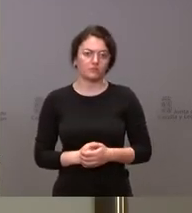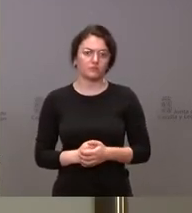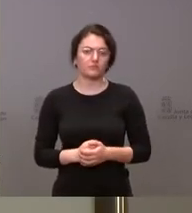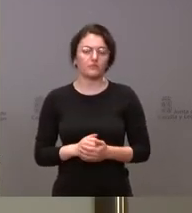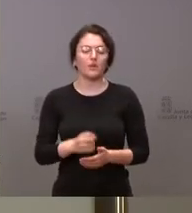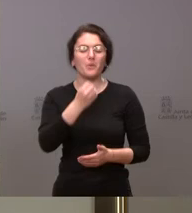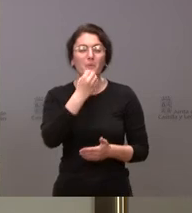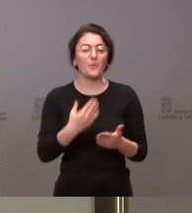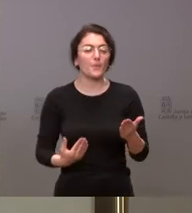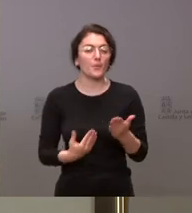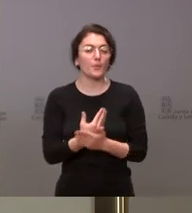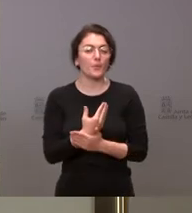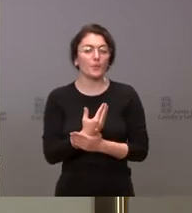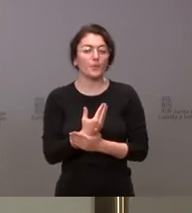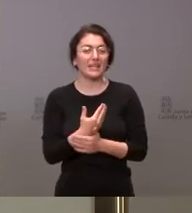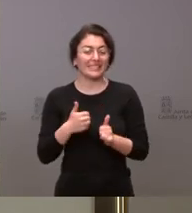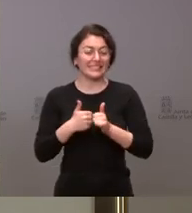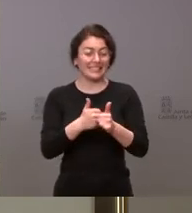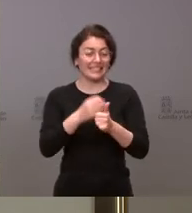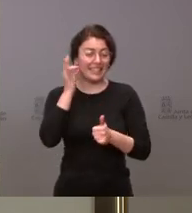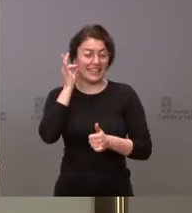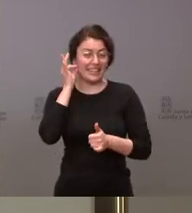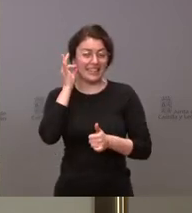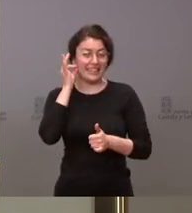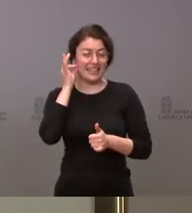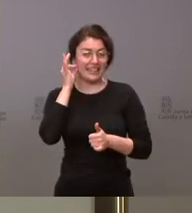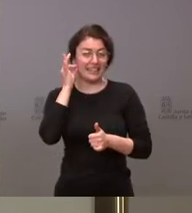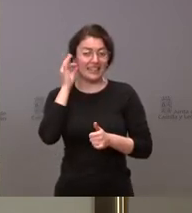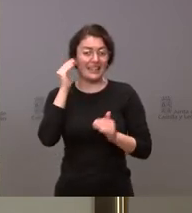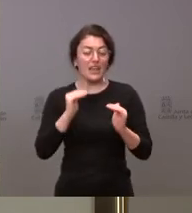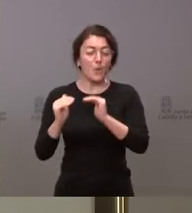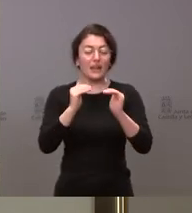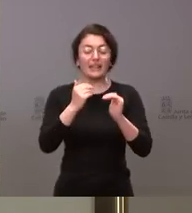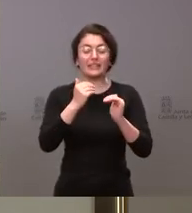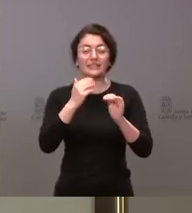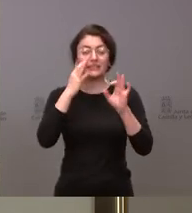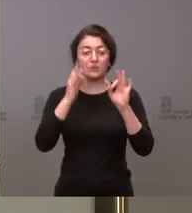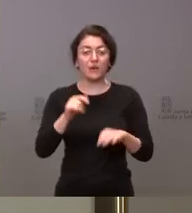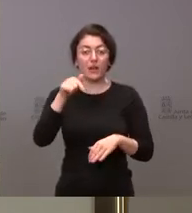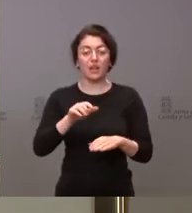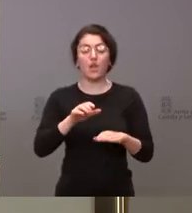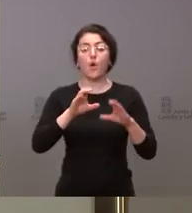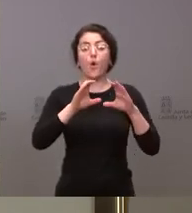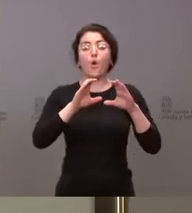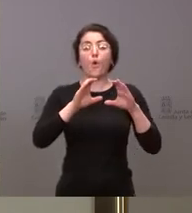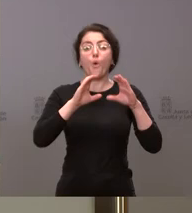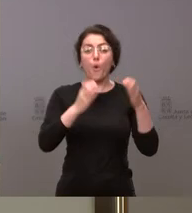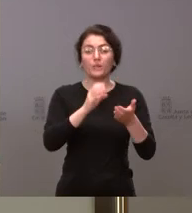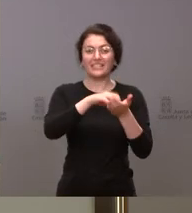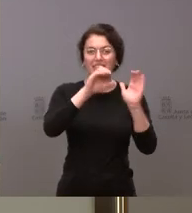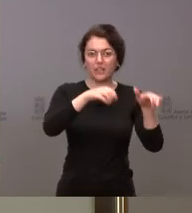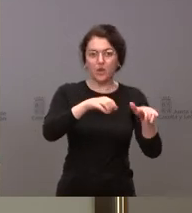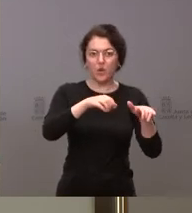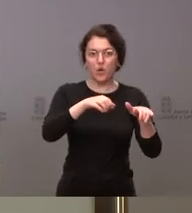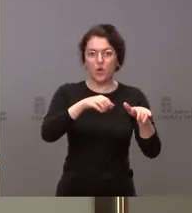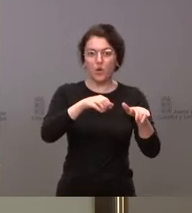Buenos días. La secretaria de Estado de Igualdad aseguraba ayer en Salamanca que la Junta de Castilla y León no se preocupaba por los derechos de las